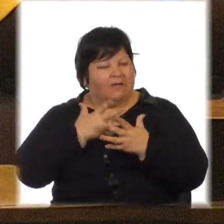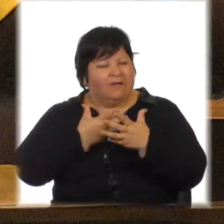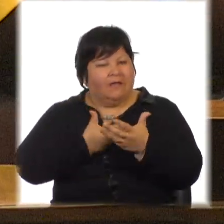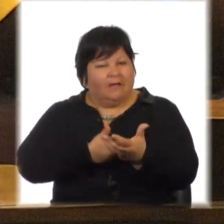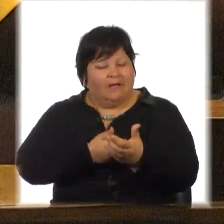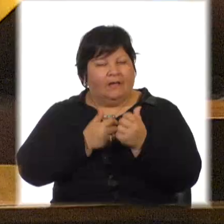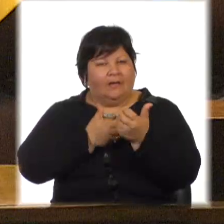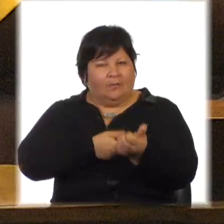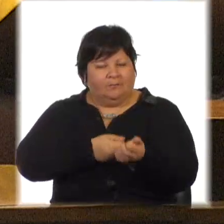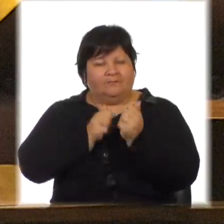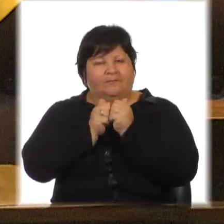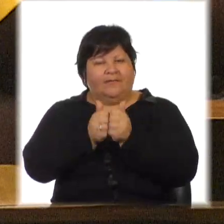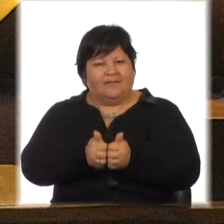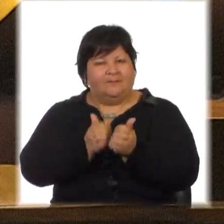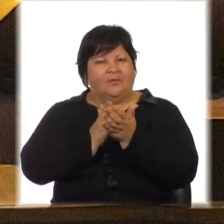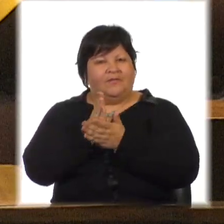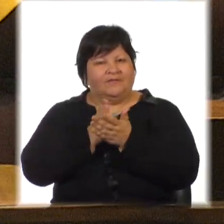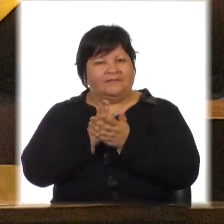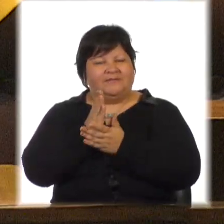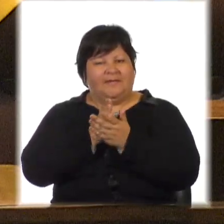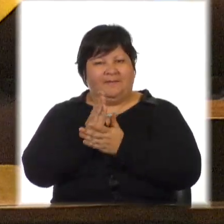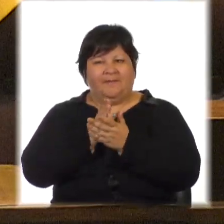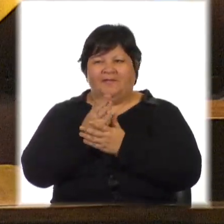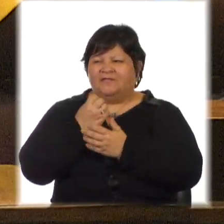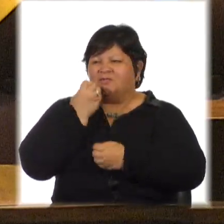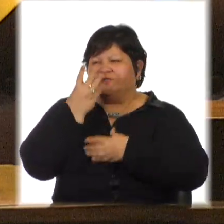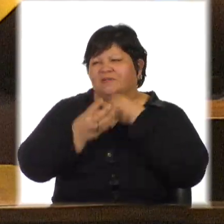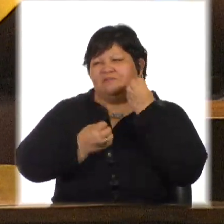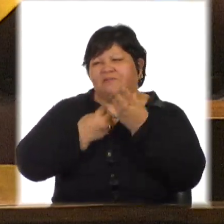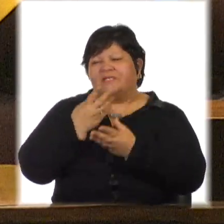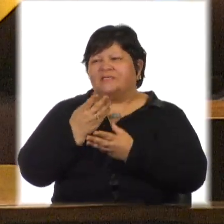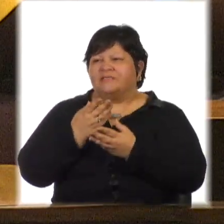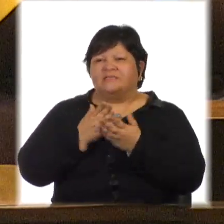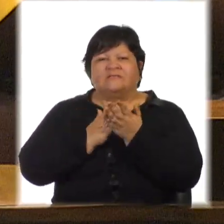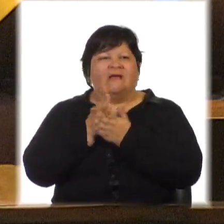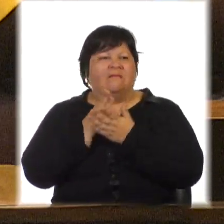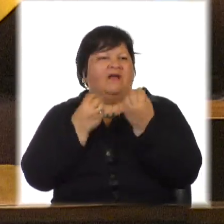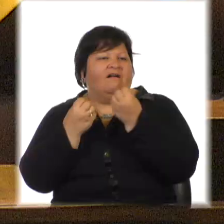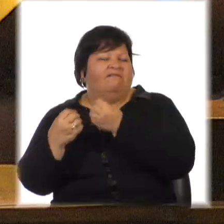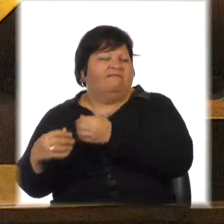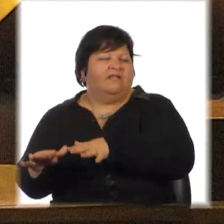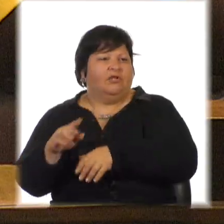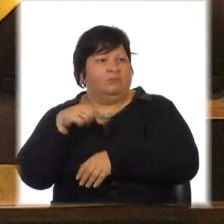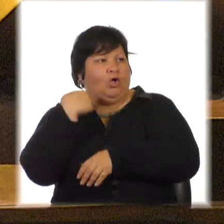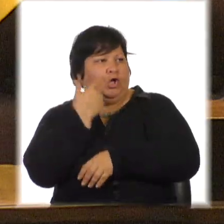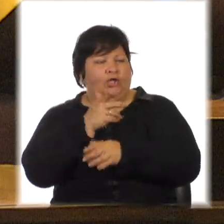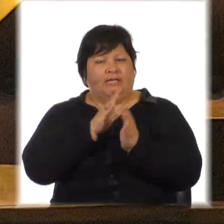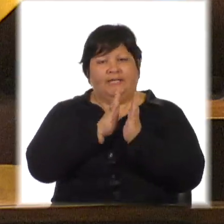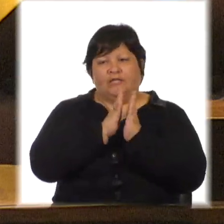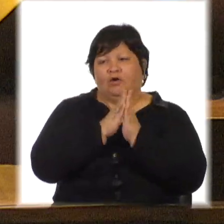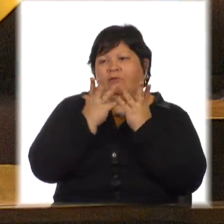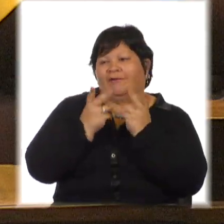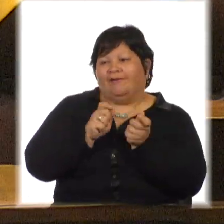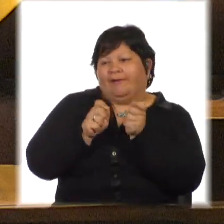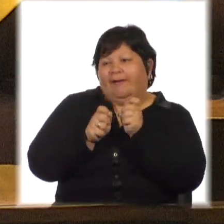Tal vez porque, como lo expresan, muchas veces se sintieron corridos y abandonados por otras religiones por querer corregirlos